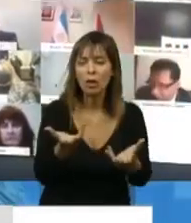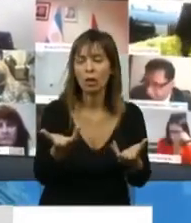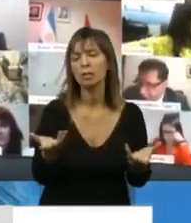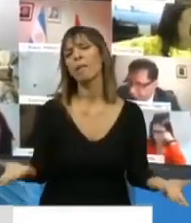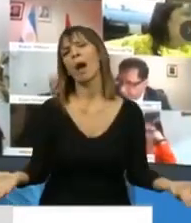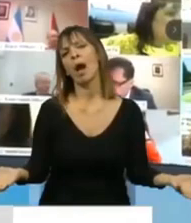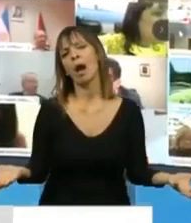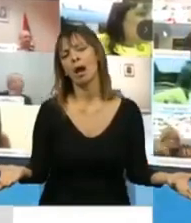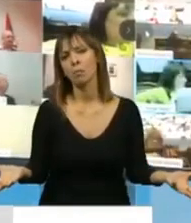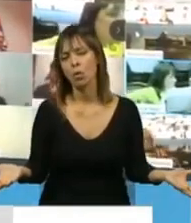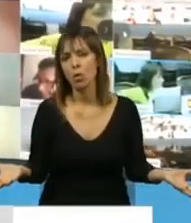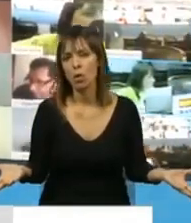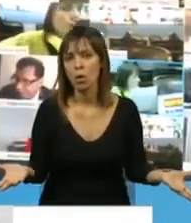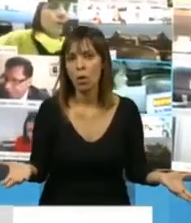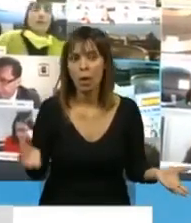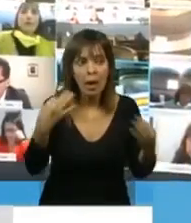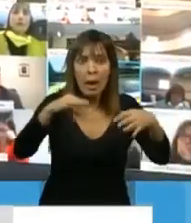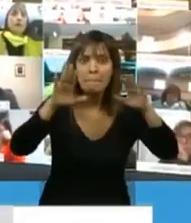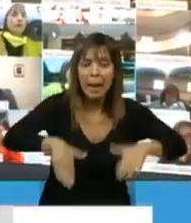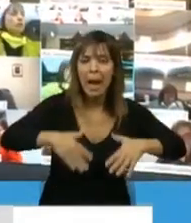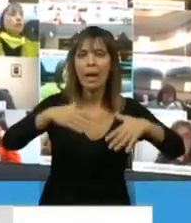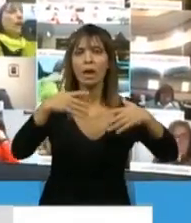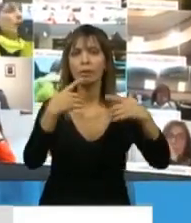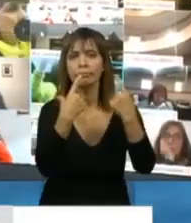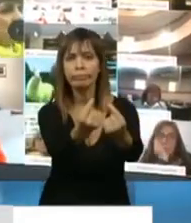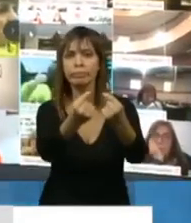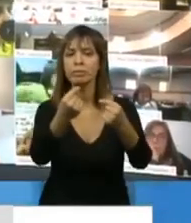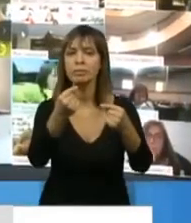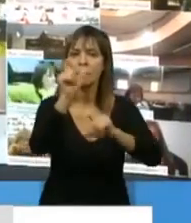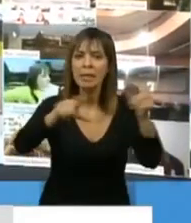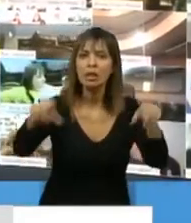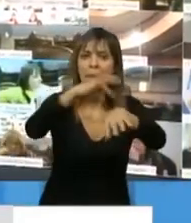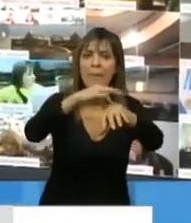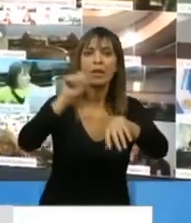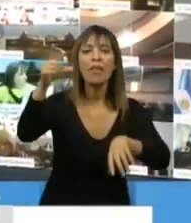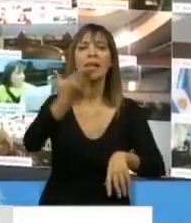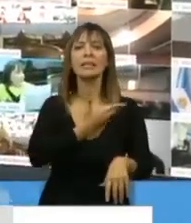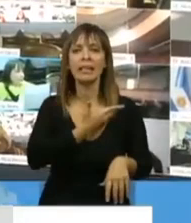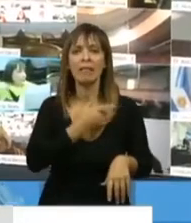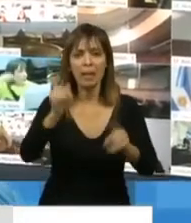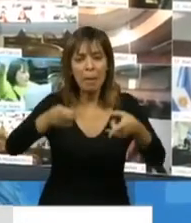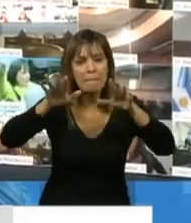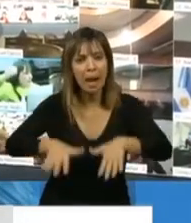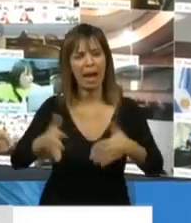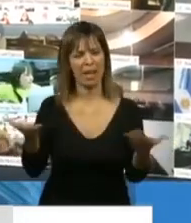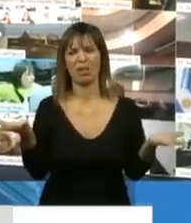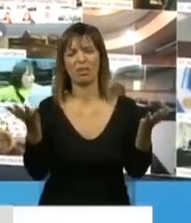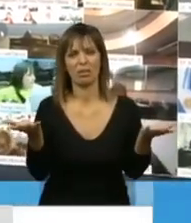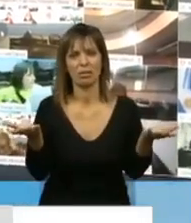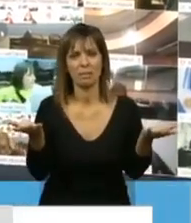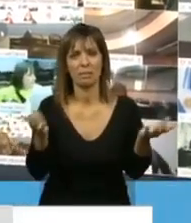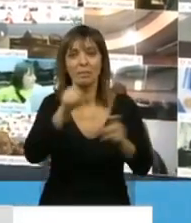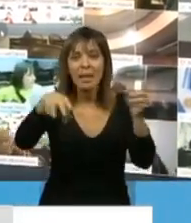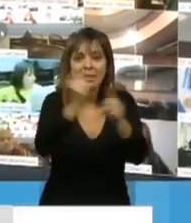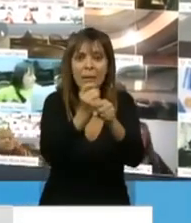Por favor, tuvo que haber paros y movilizaciones del personal de la salud, los médicos de Santa Fe tuvieron que hacer un paro. Los trabajadores